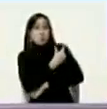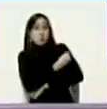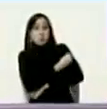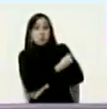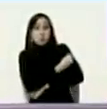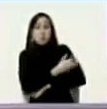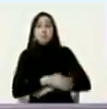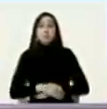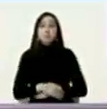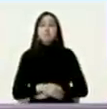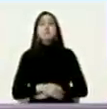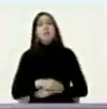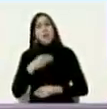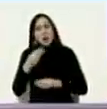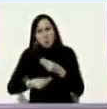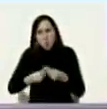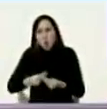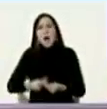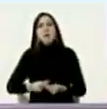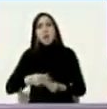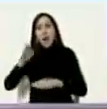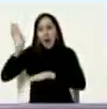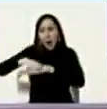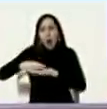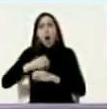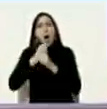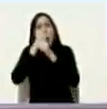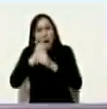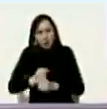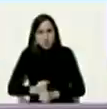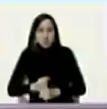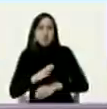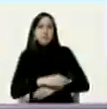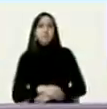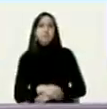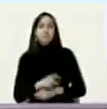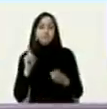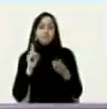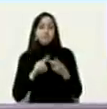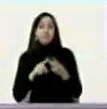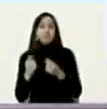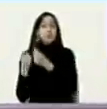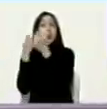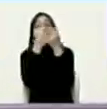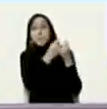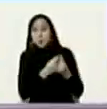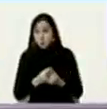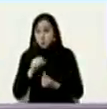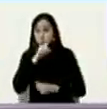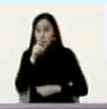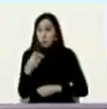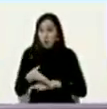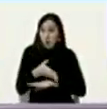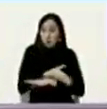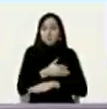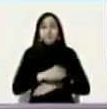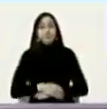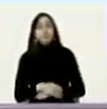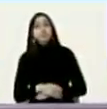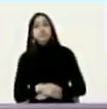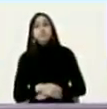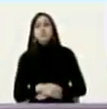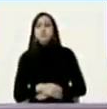establecerá las pautas y el cronograma sobre la pregunta de la economía ha habido una